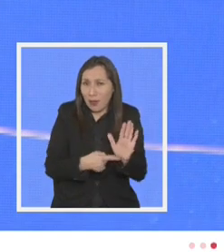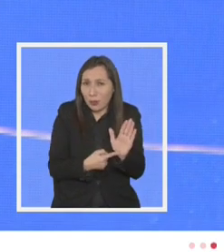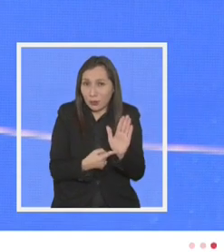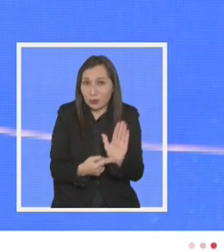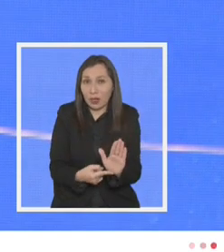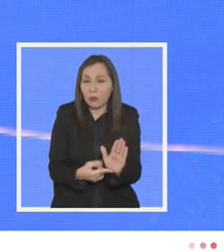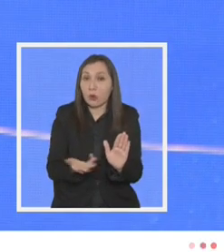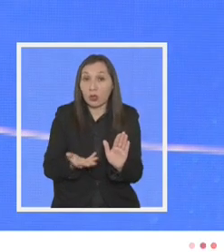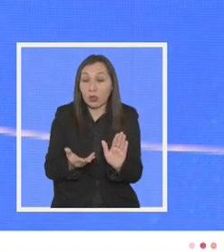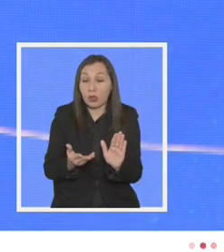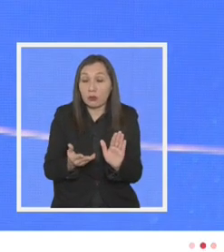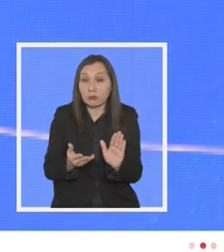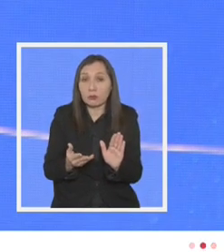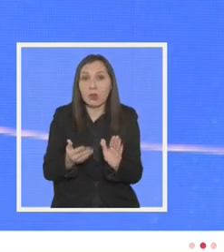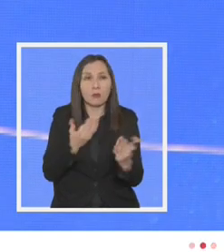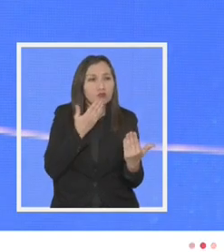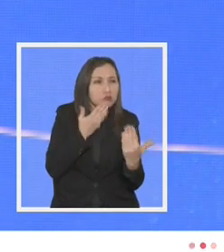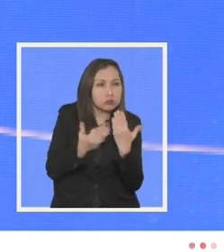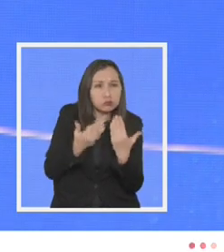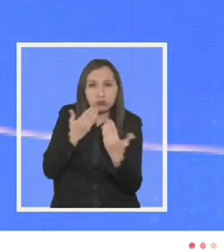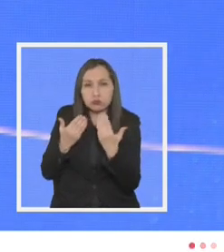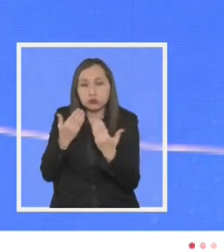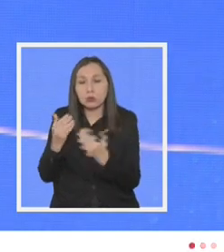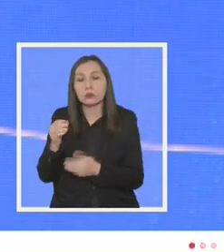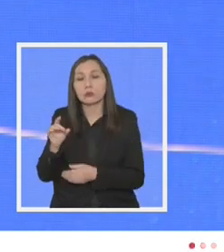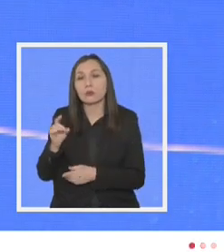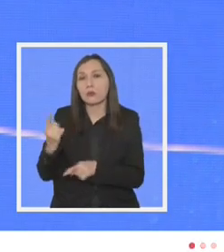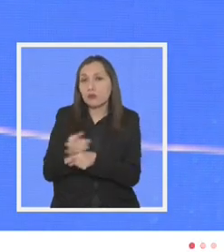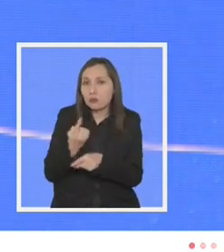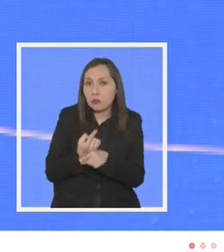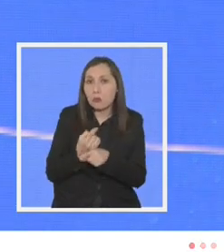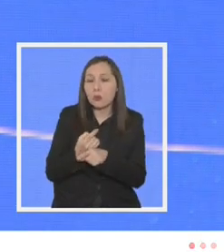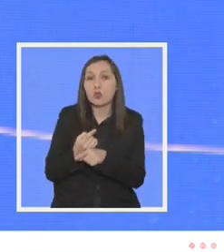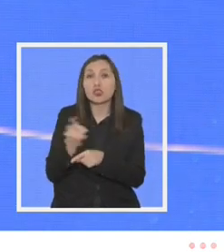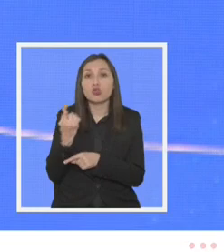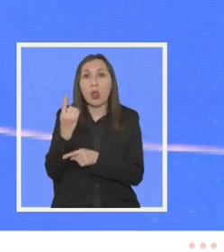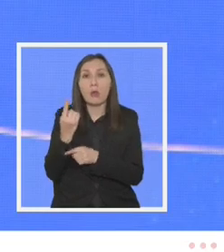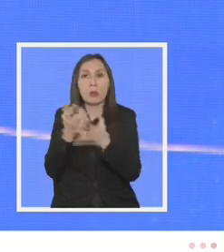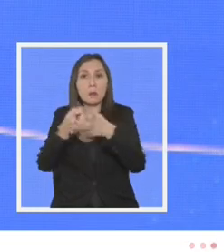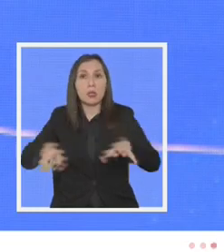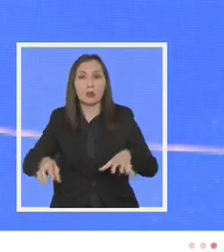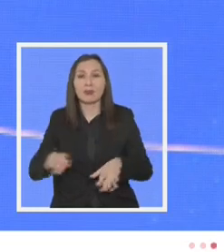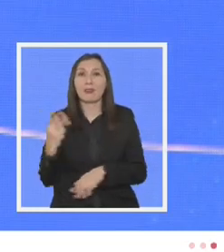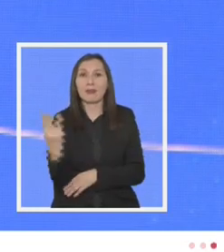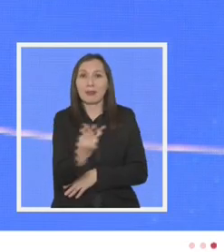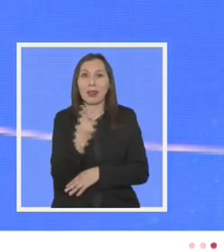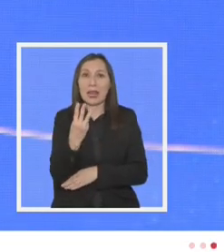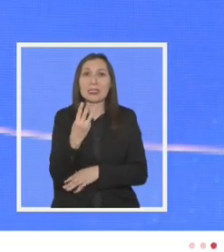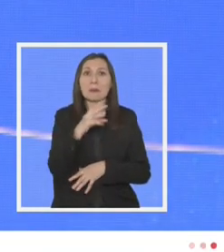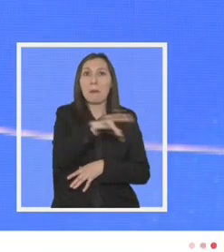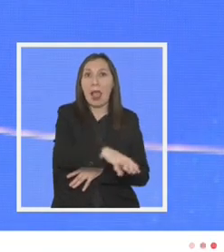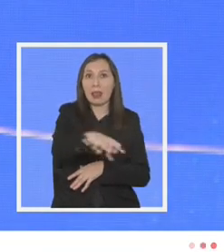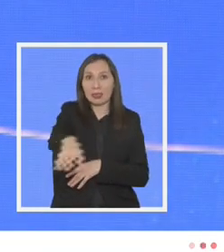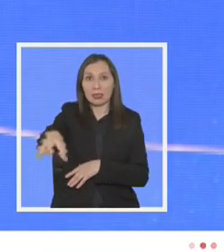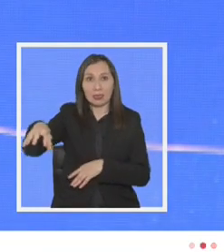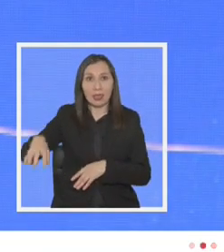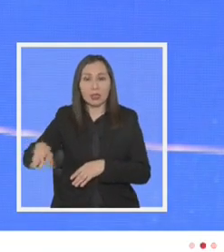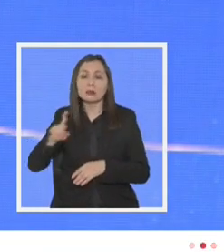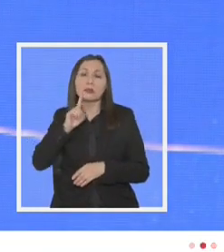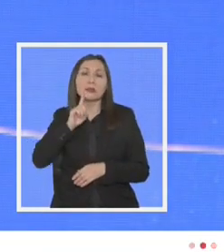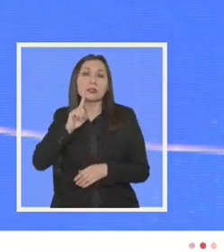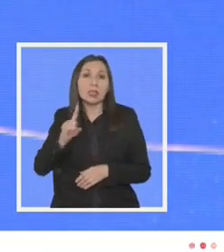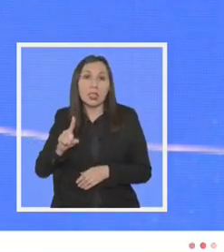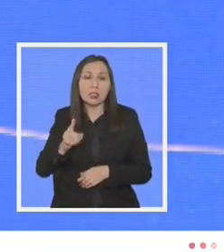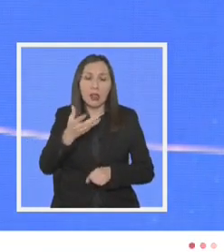en donde además el diálogo no es solamente bipartito es un diálogo tripartito es un